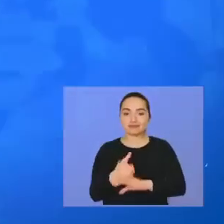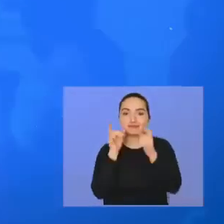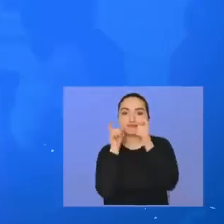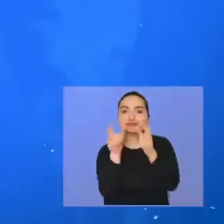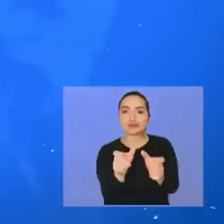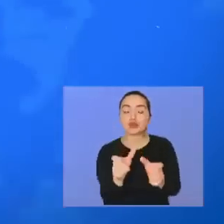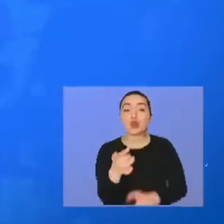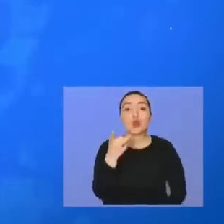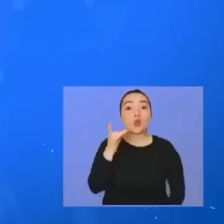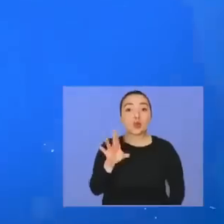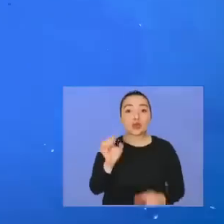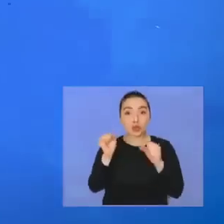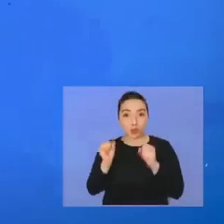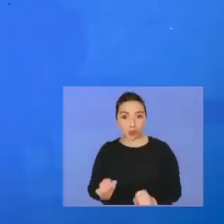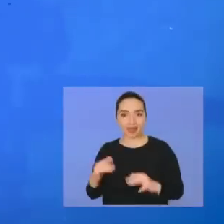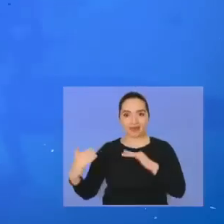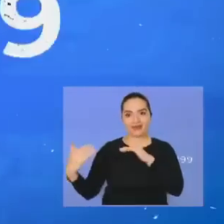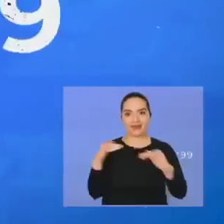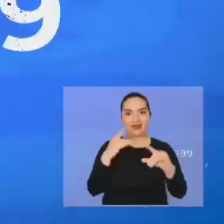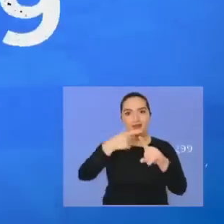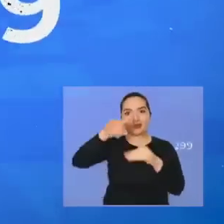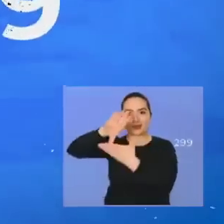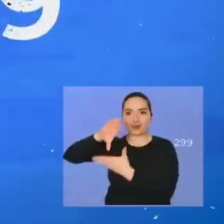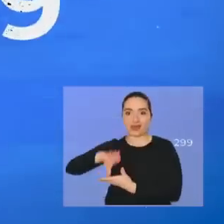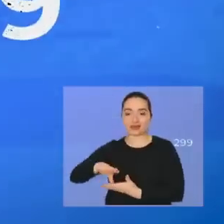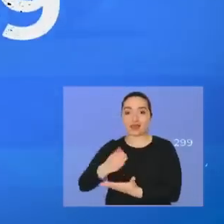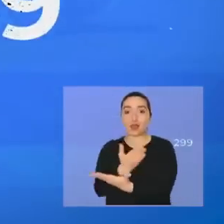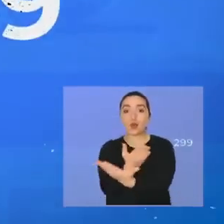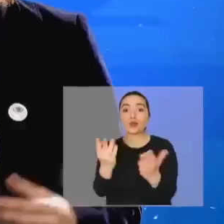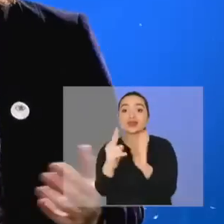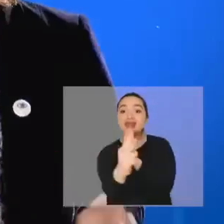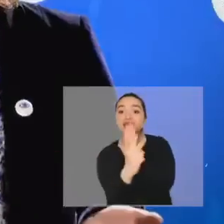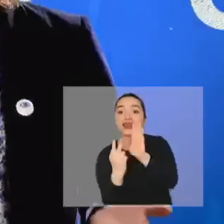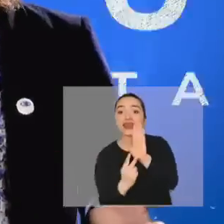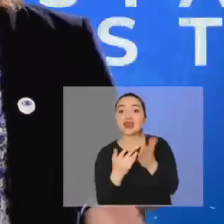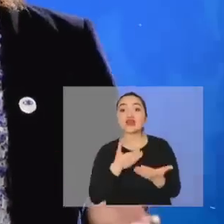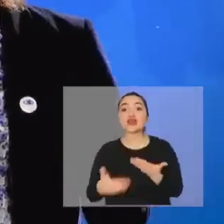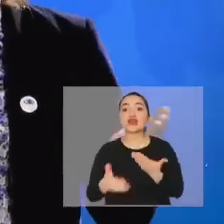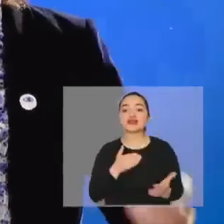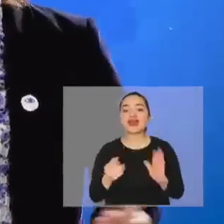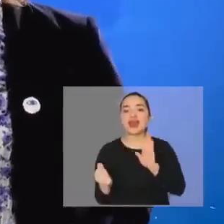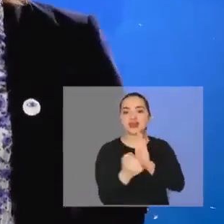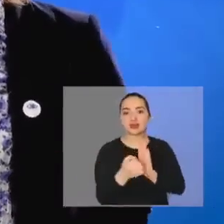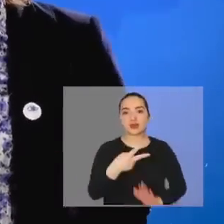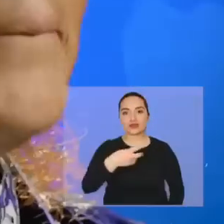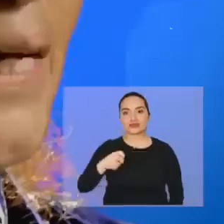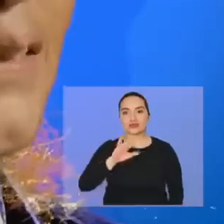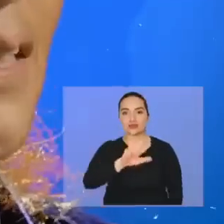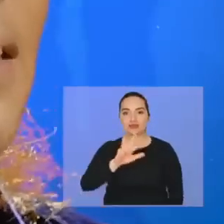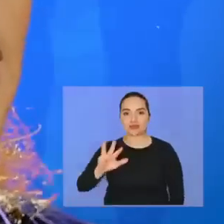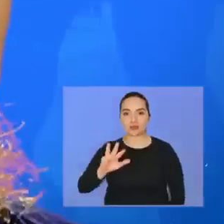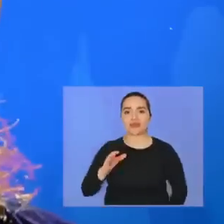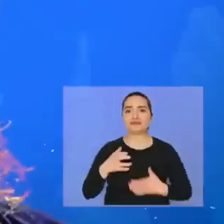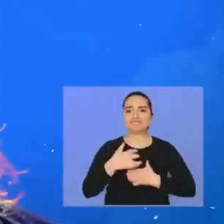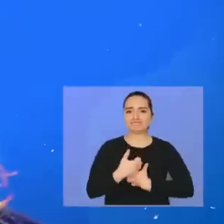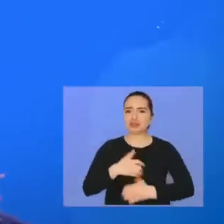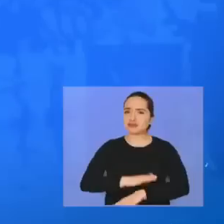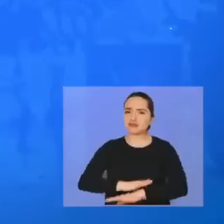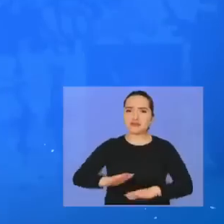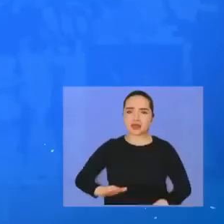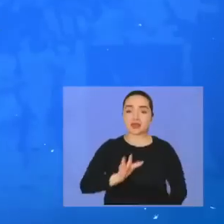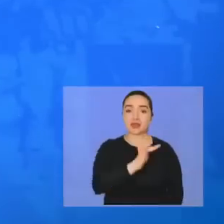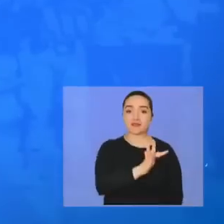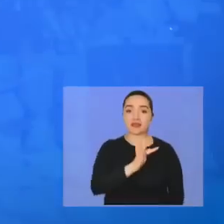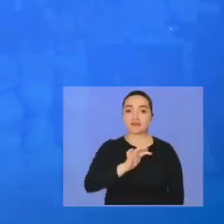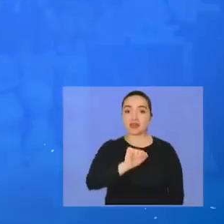invito a corroborar esto leyendo el artículo 299 de la propuesta de este nuevo texto. Basta de resentimientos.